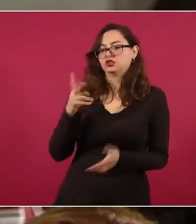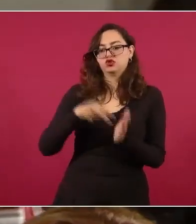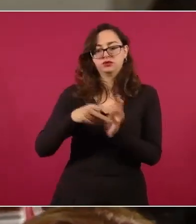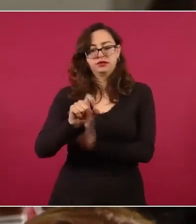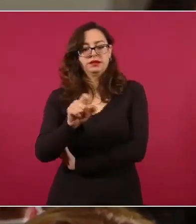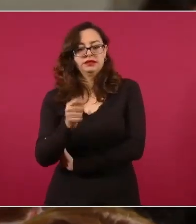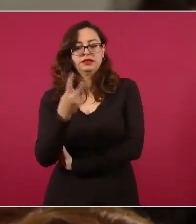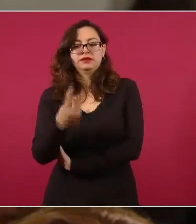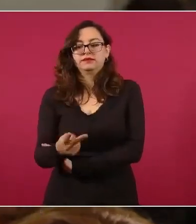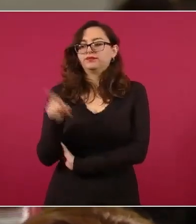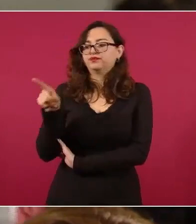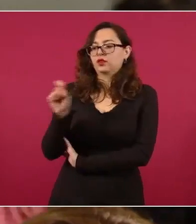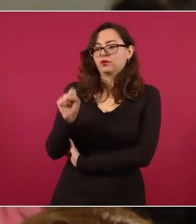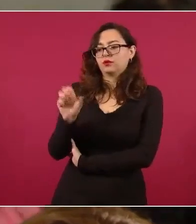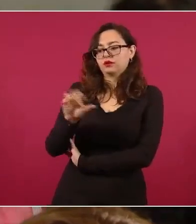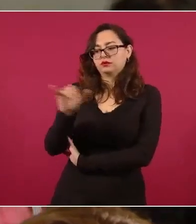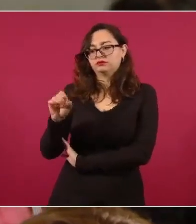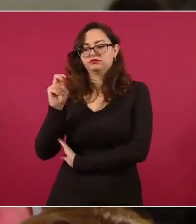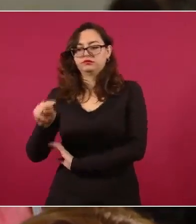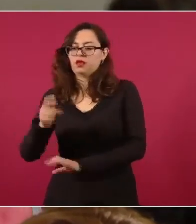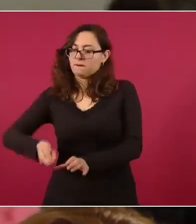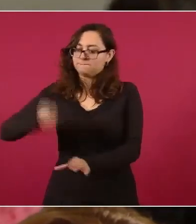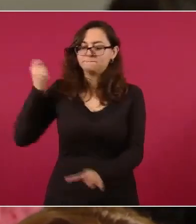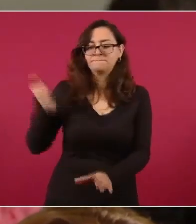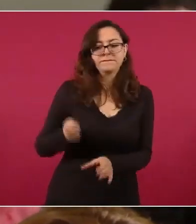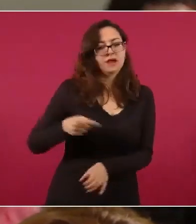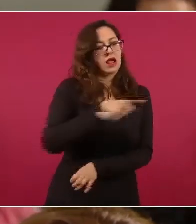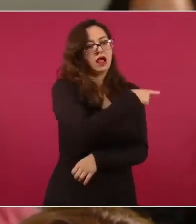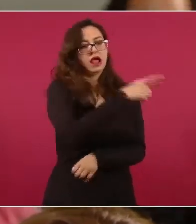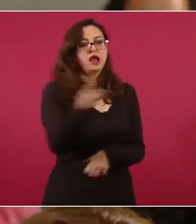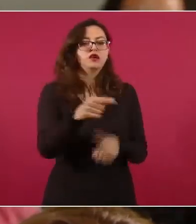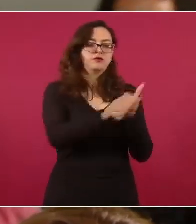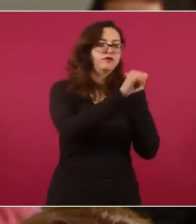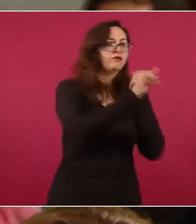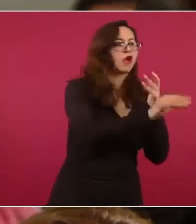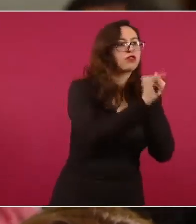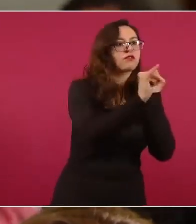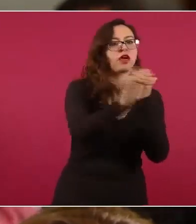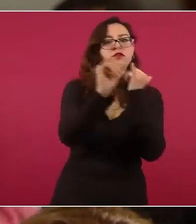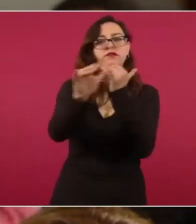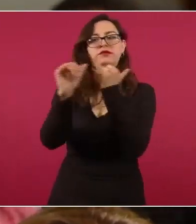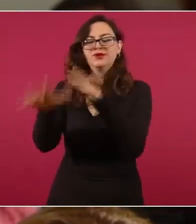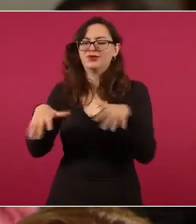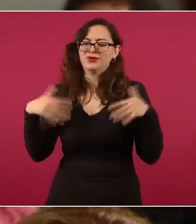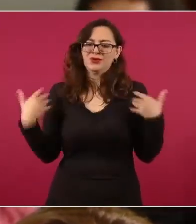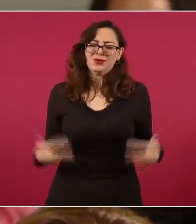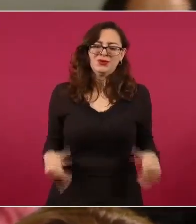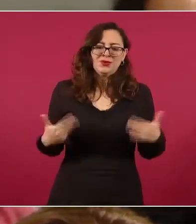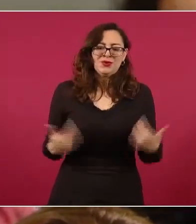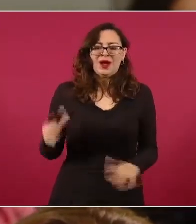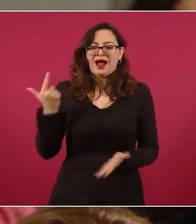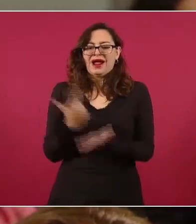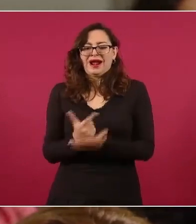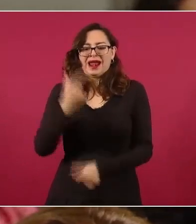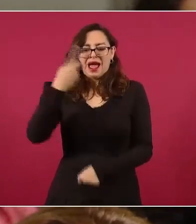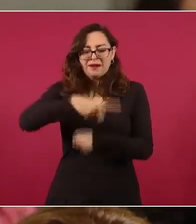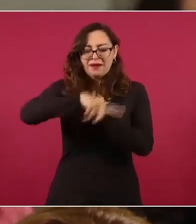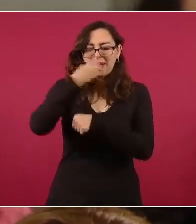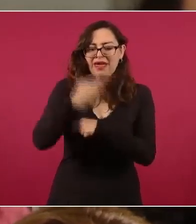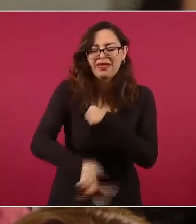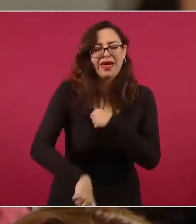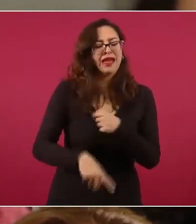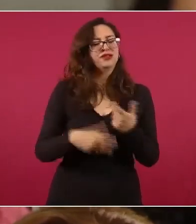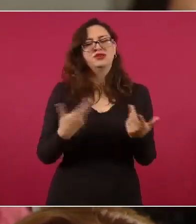porque son un fraude a la nación. Entonces, este daño que han hecho además implica crímenes de lesa